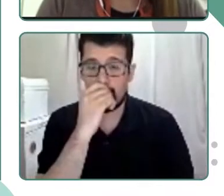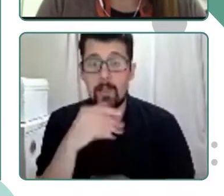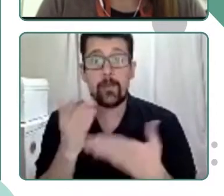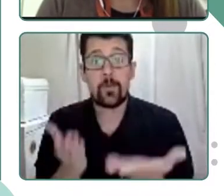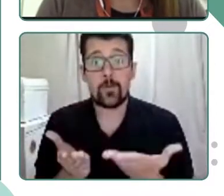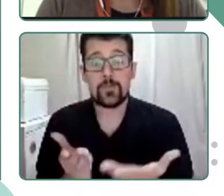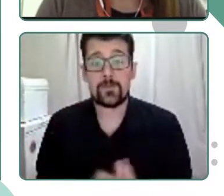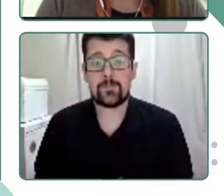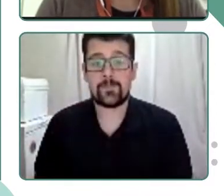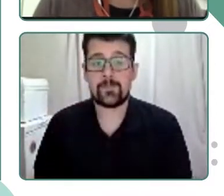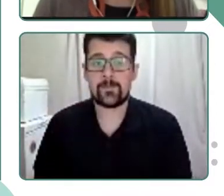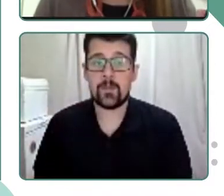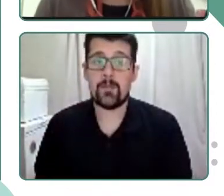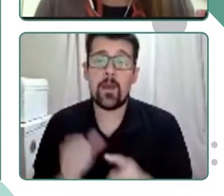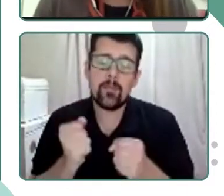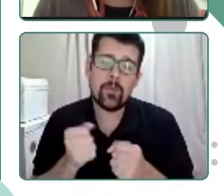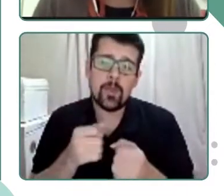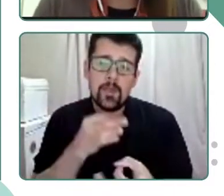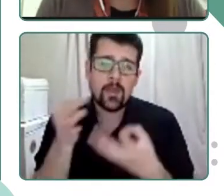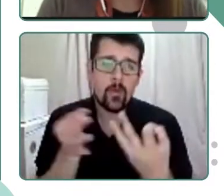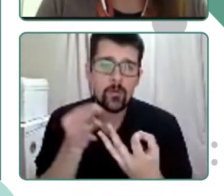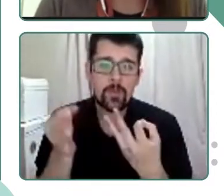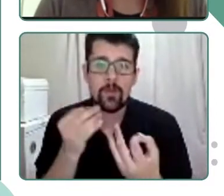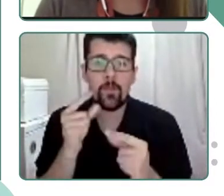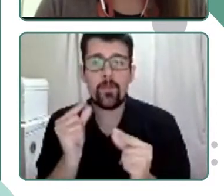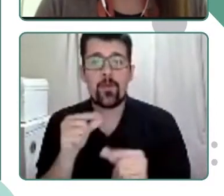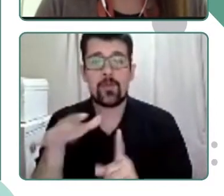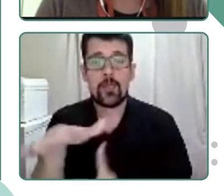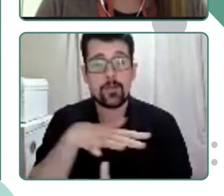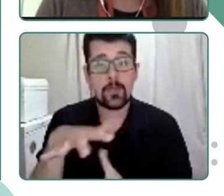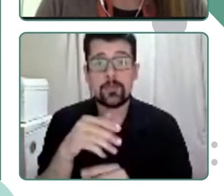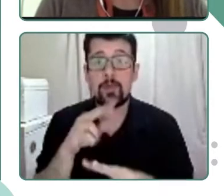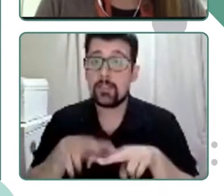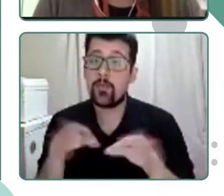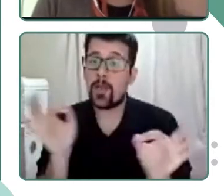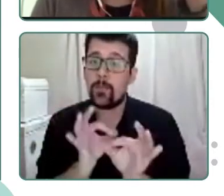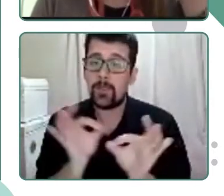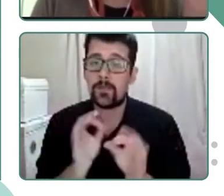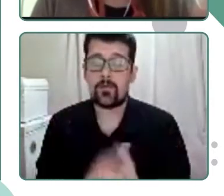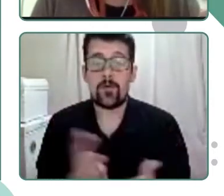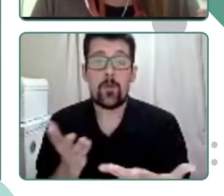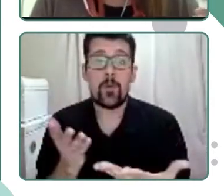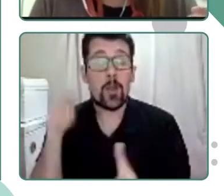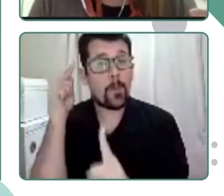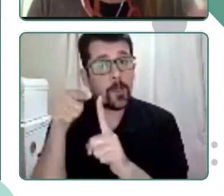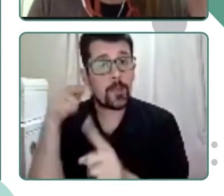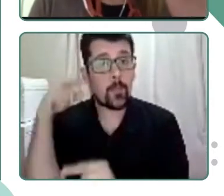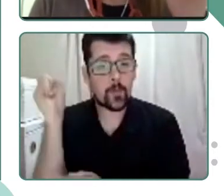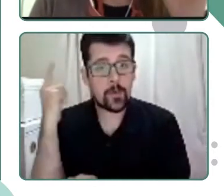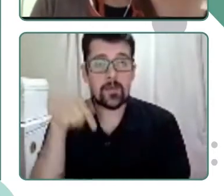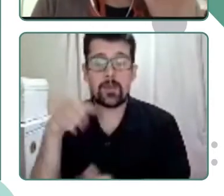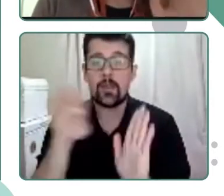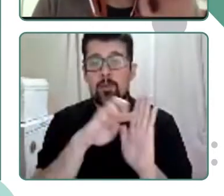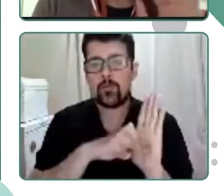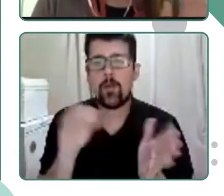Entonces, para contextualizar, les daré alguna explicación sobre el objetivo general de este proyecto. Más